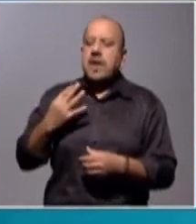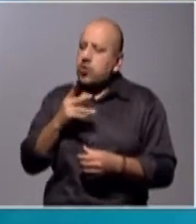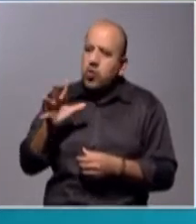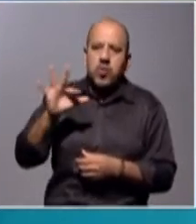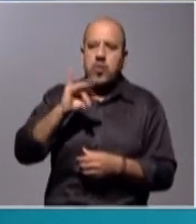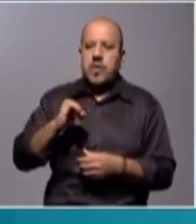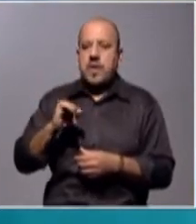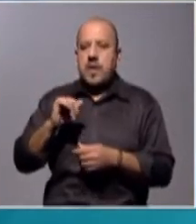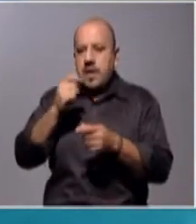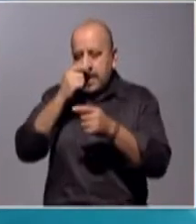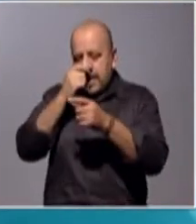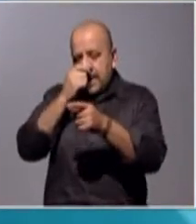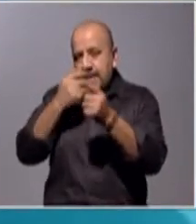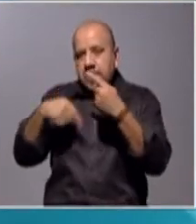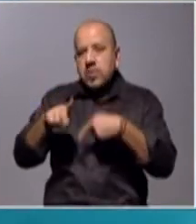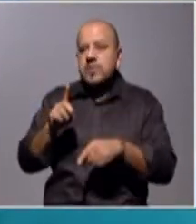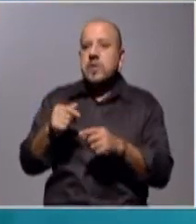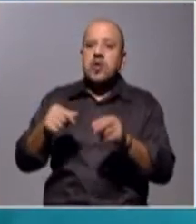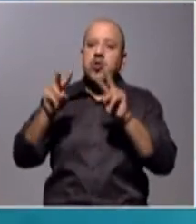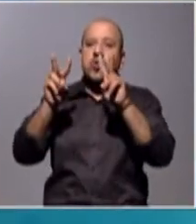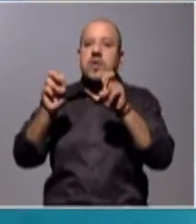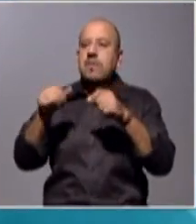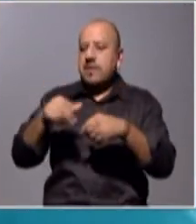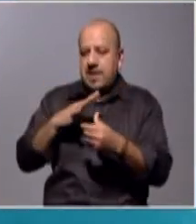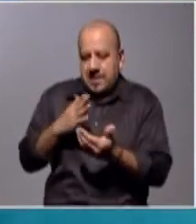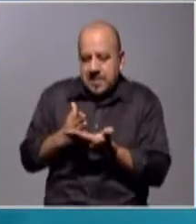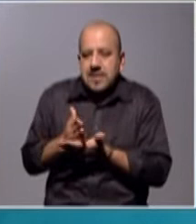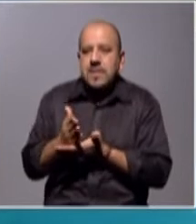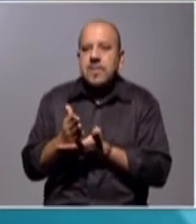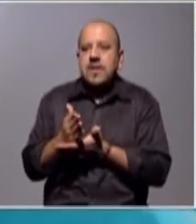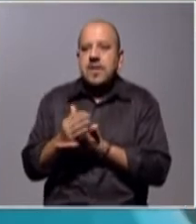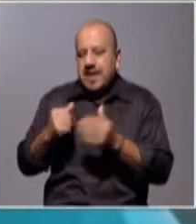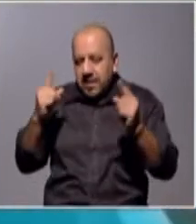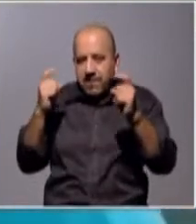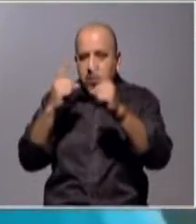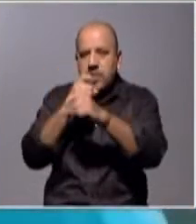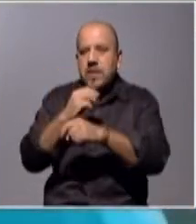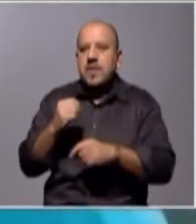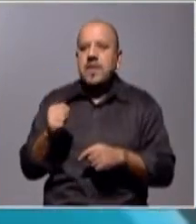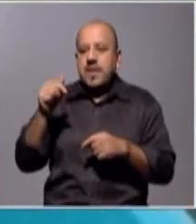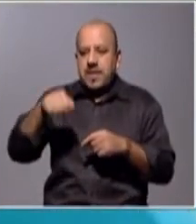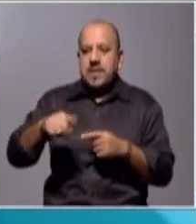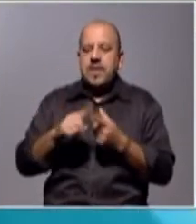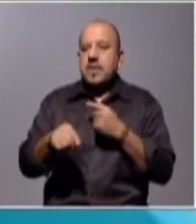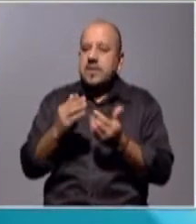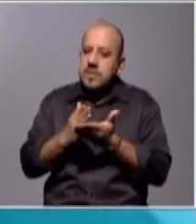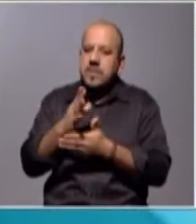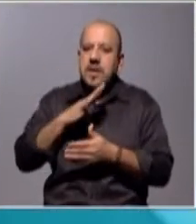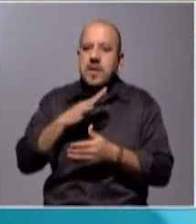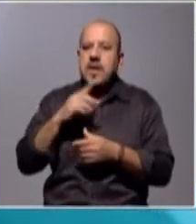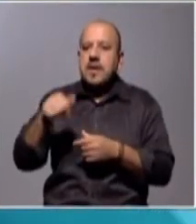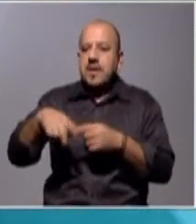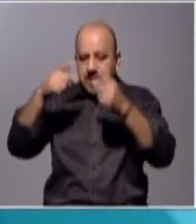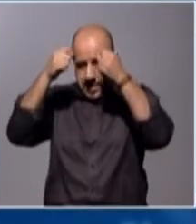es inevitable mirar los temas estructurales y de dificultades que se modifican en forma permanente en la